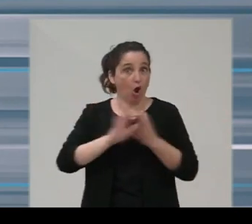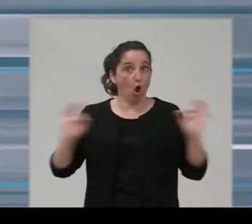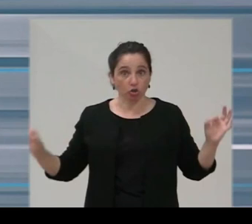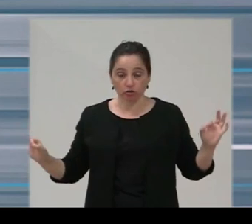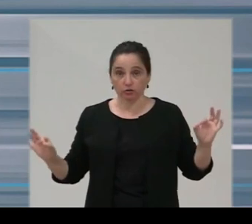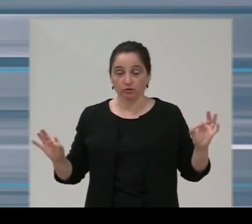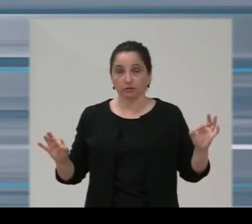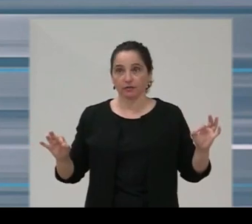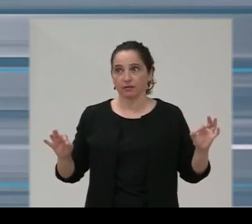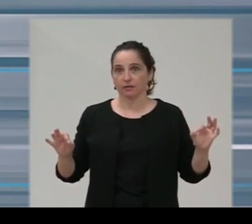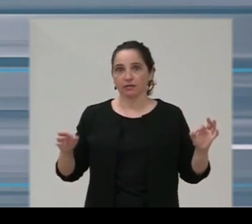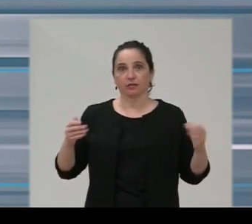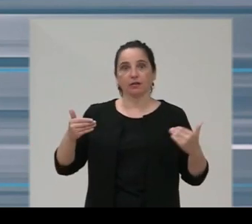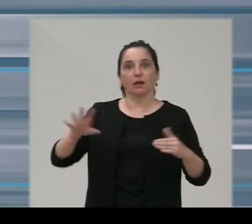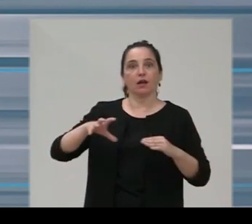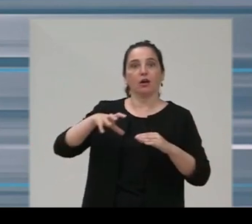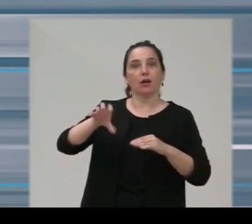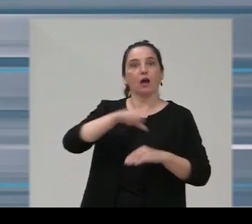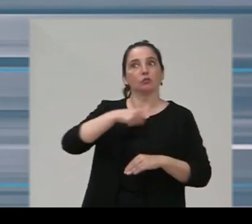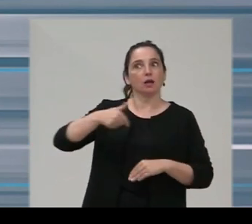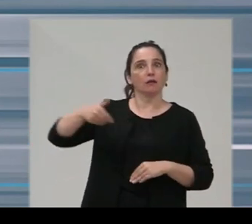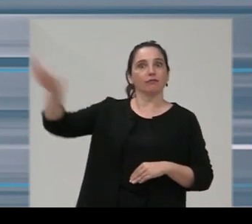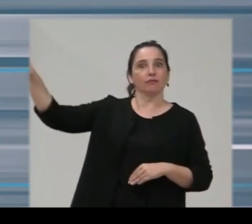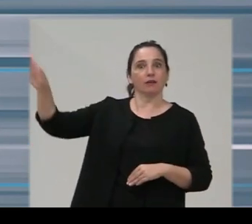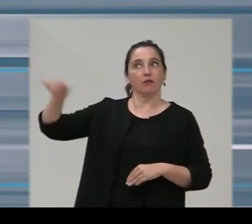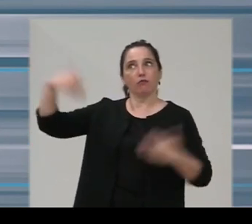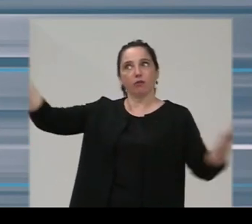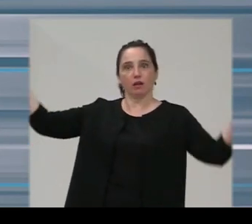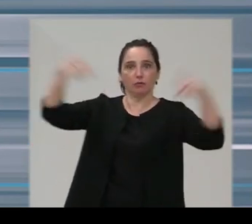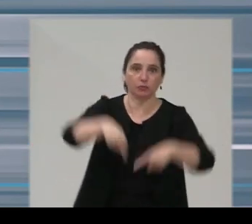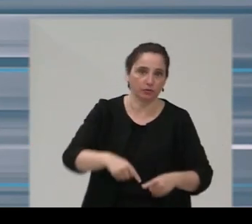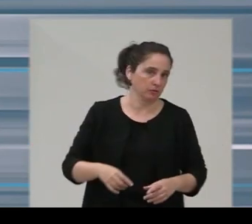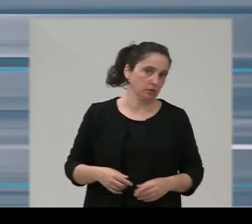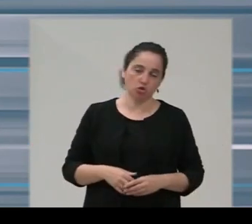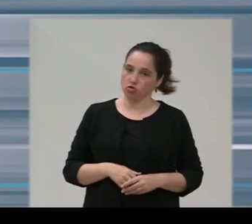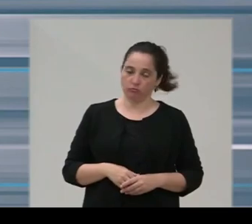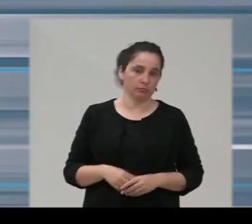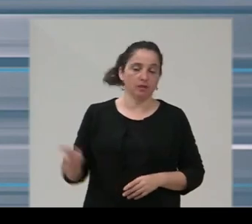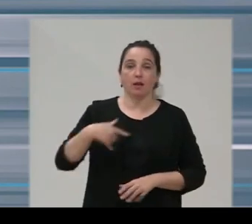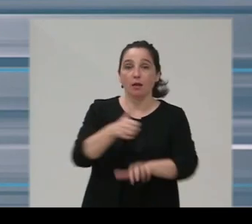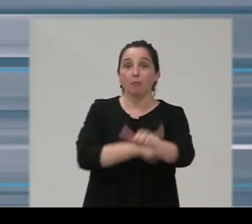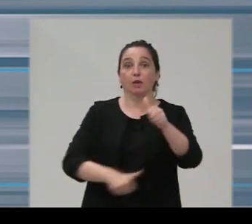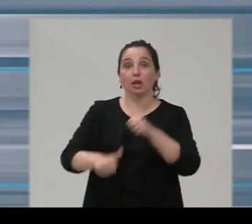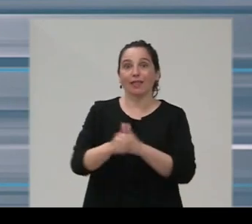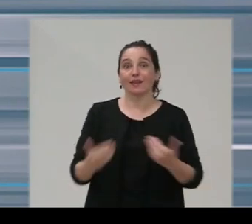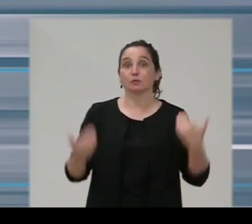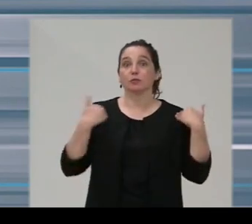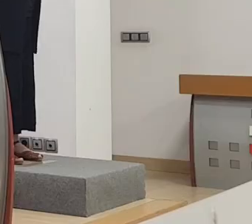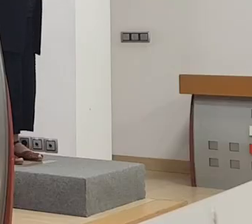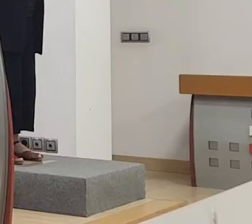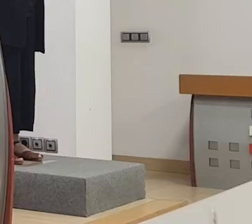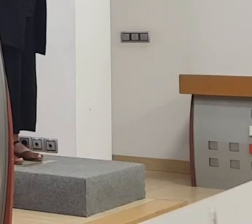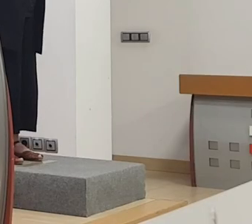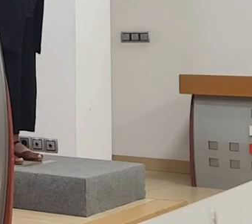pues no podemos mandarlas a atender en otras comunidades autónomas lo que he dicho es que son nuestra primera responsabilidad